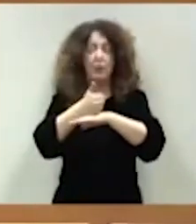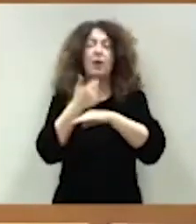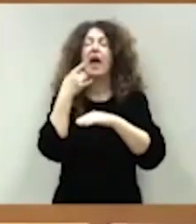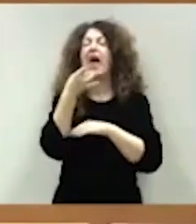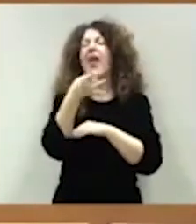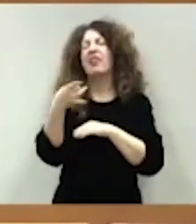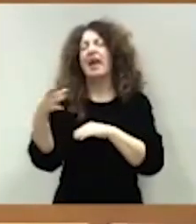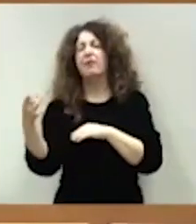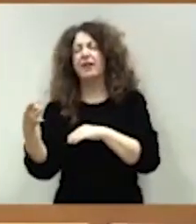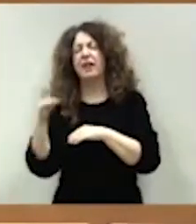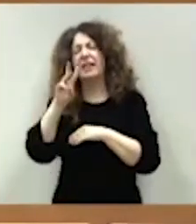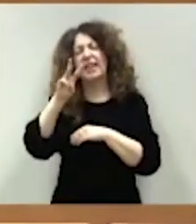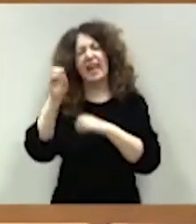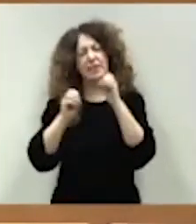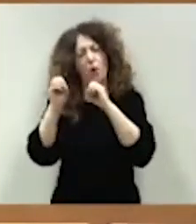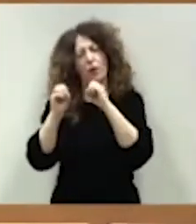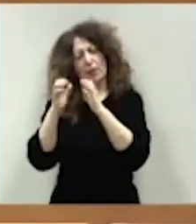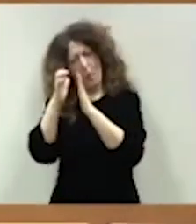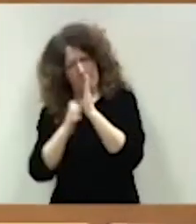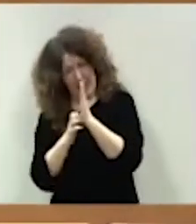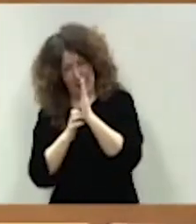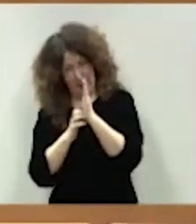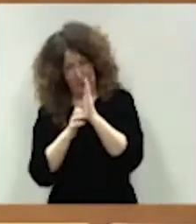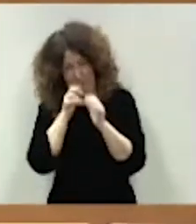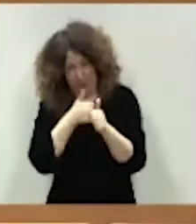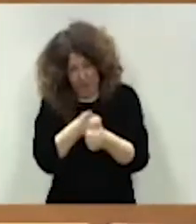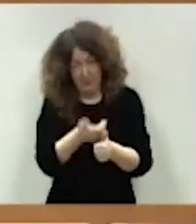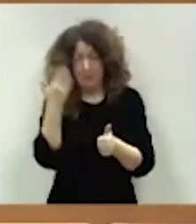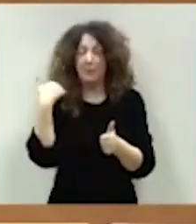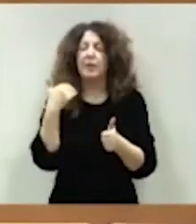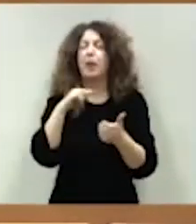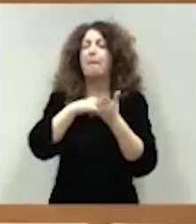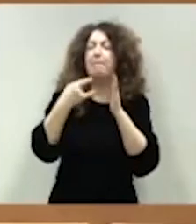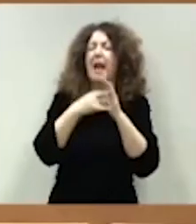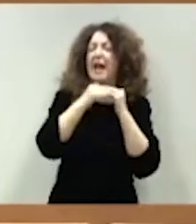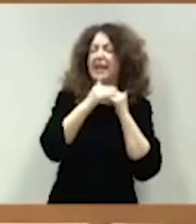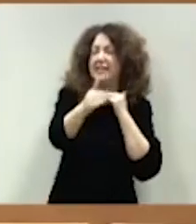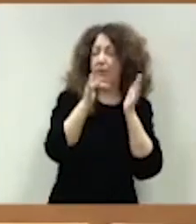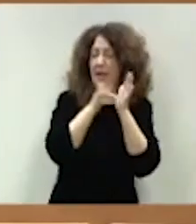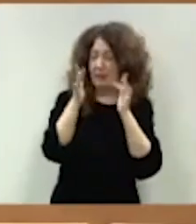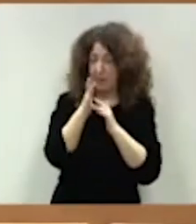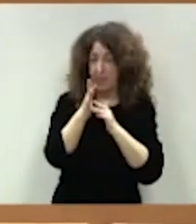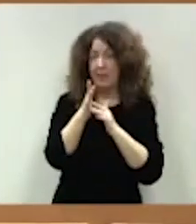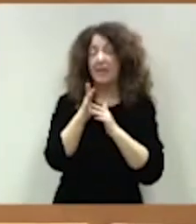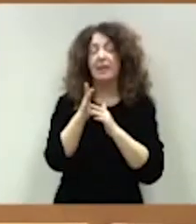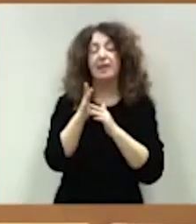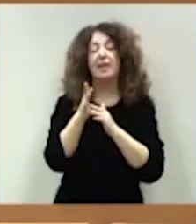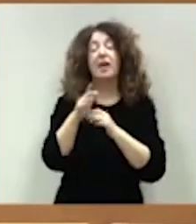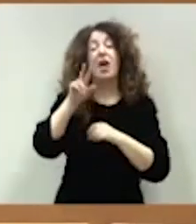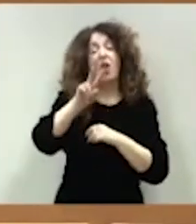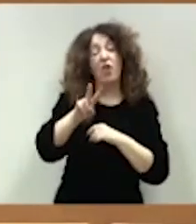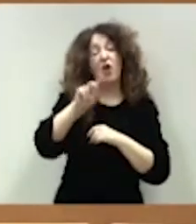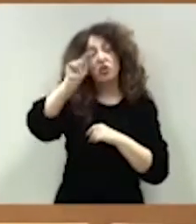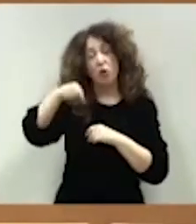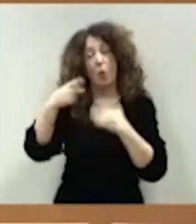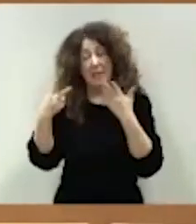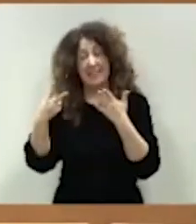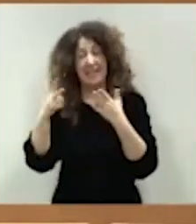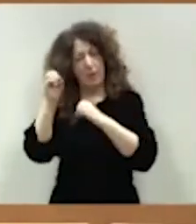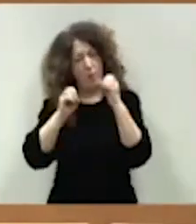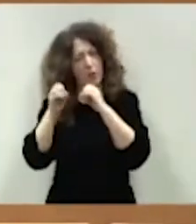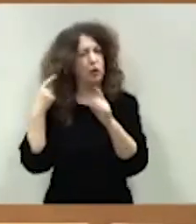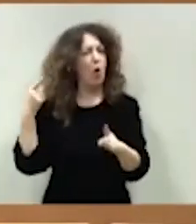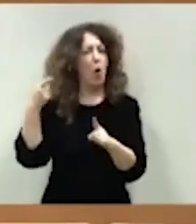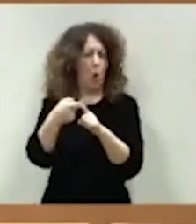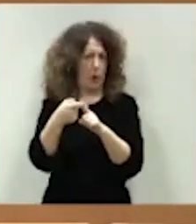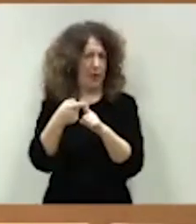en el Plan de Estabilidad de abril, al 2,7% que fijamos en esta nueva senda que